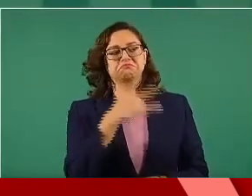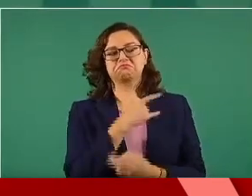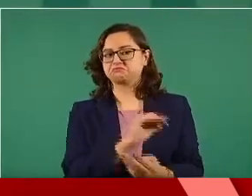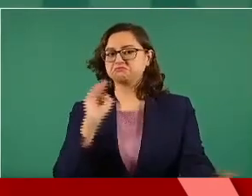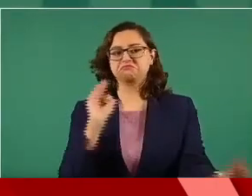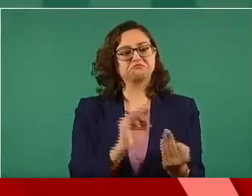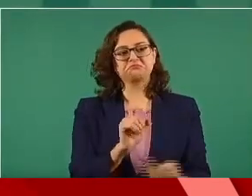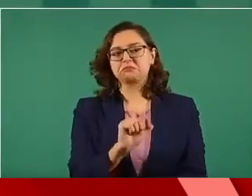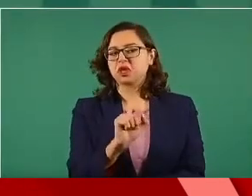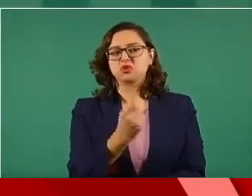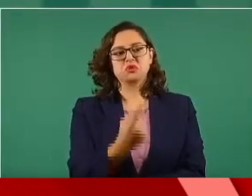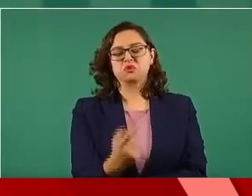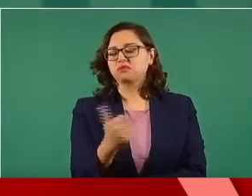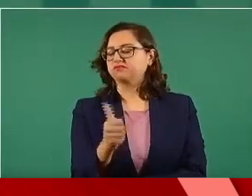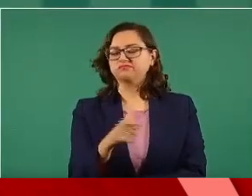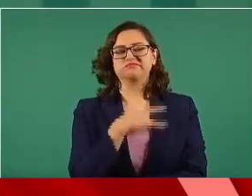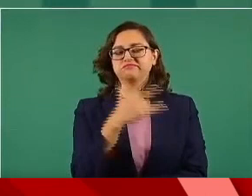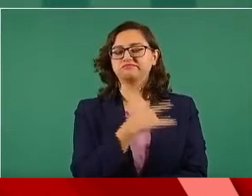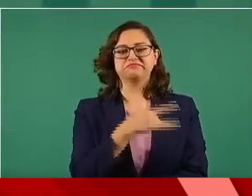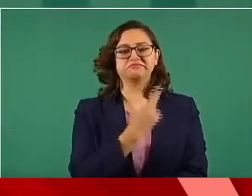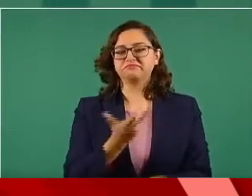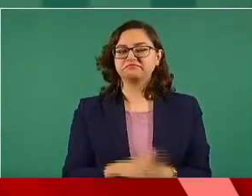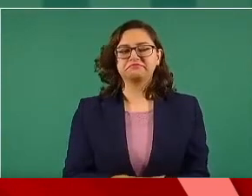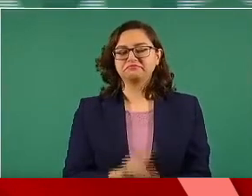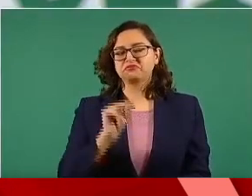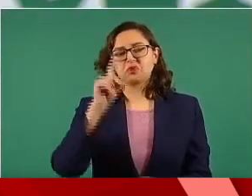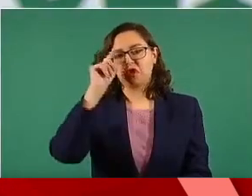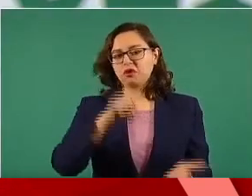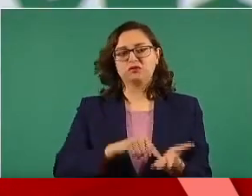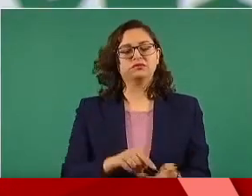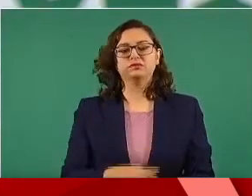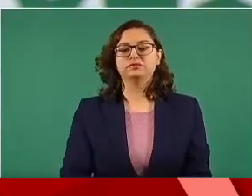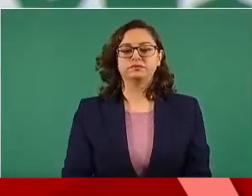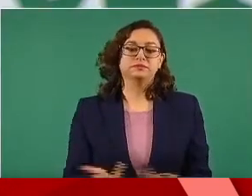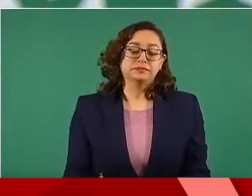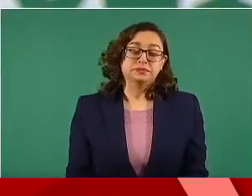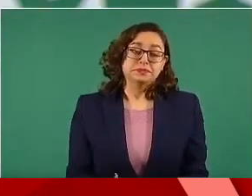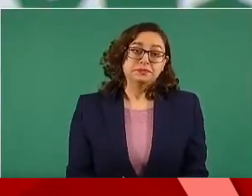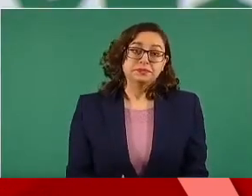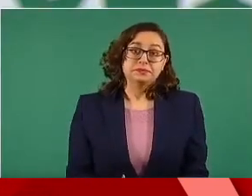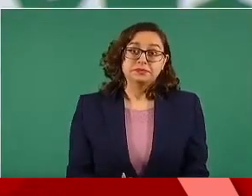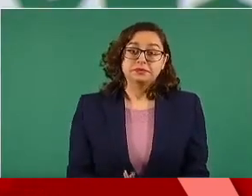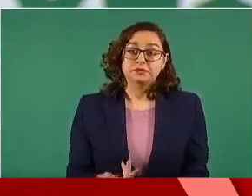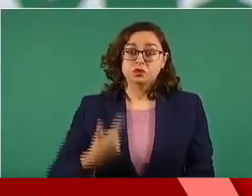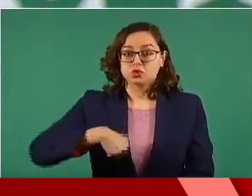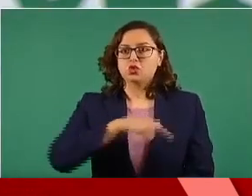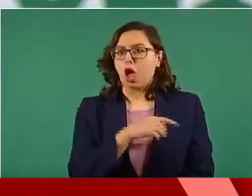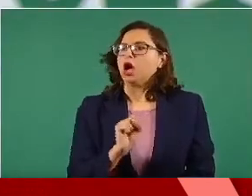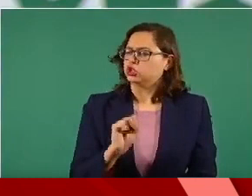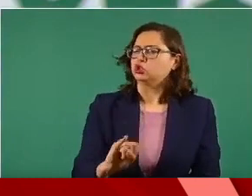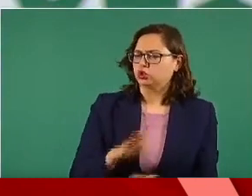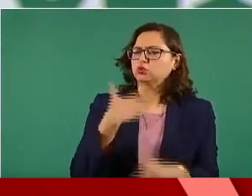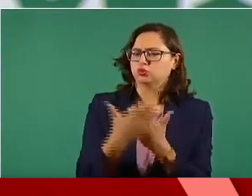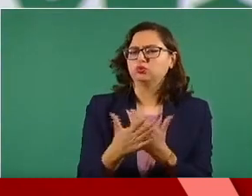No creo que sea factible, sería alimentar una expectativa que no tenemos fundamentos para decir que se va a